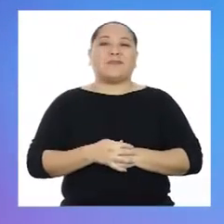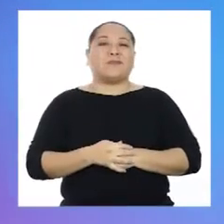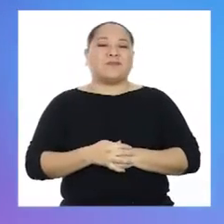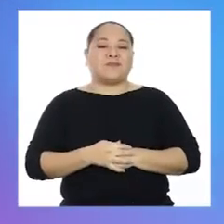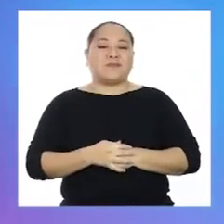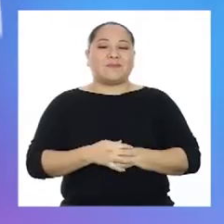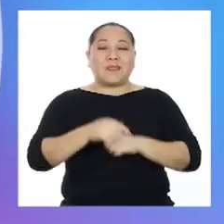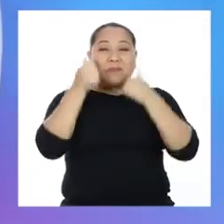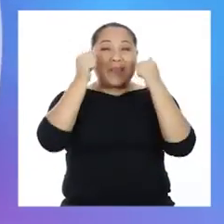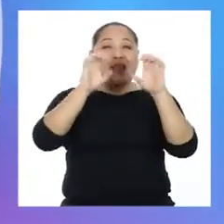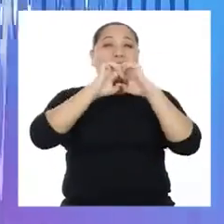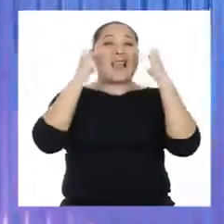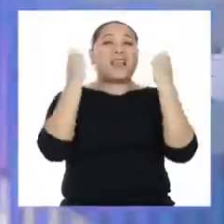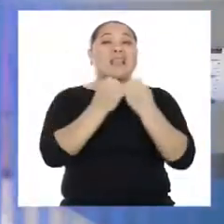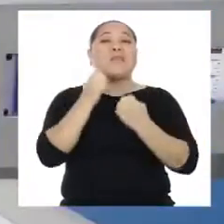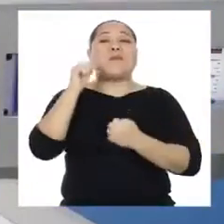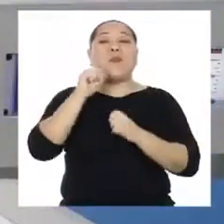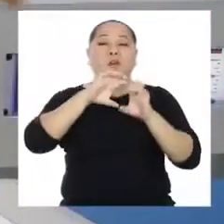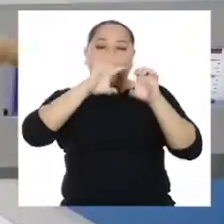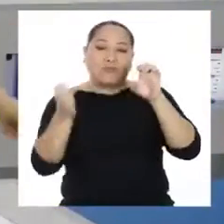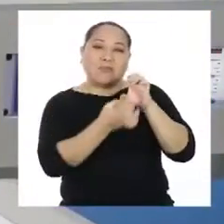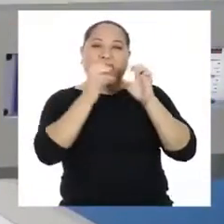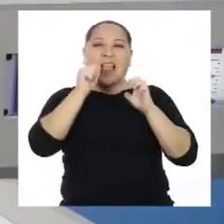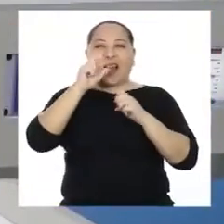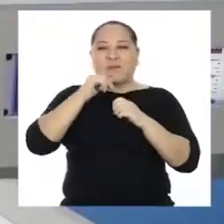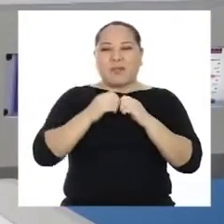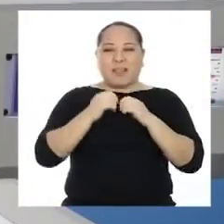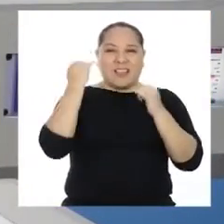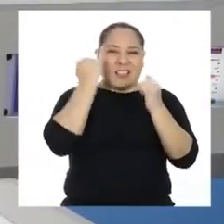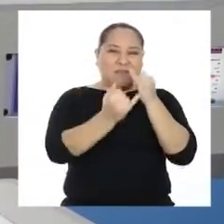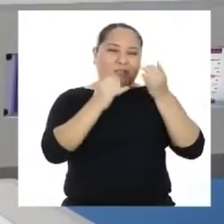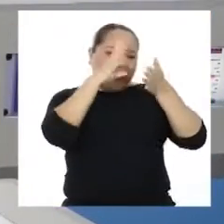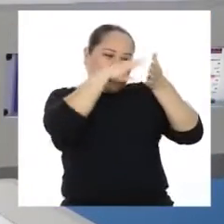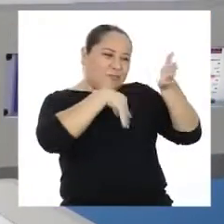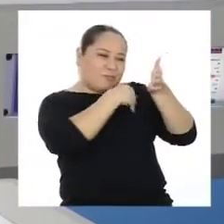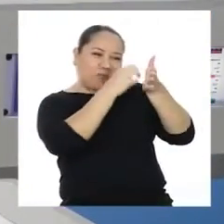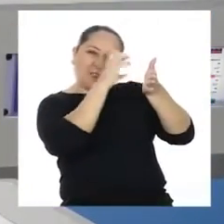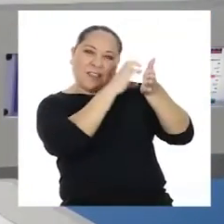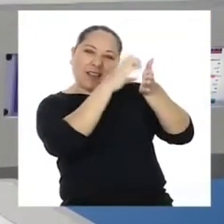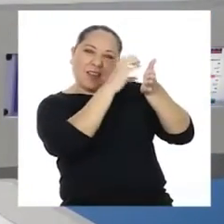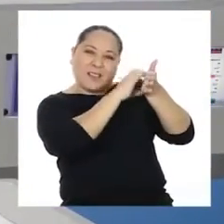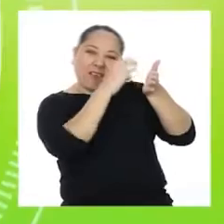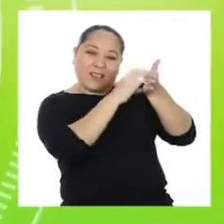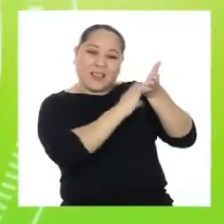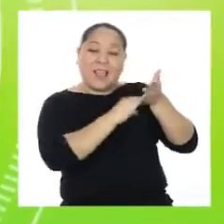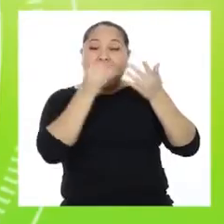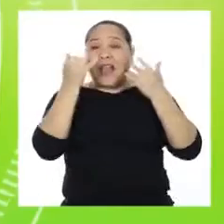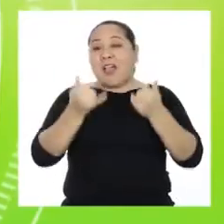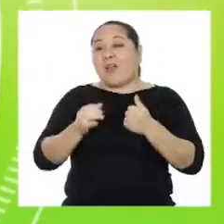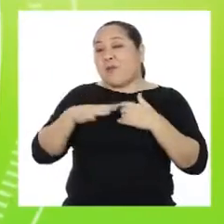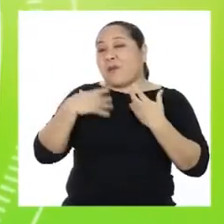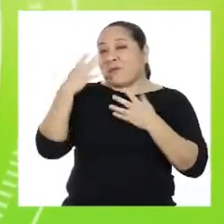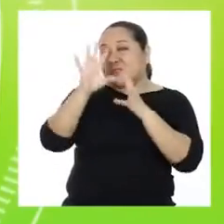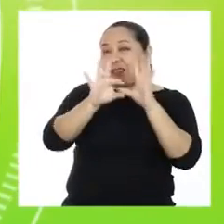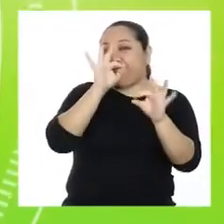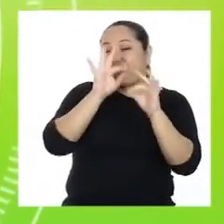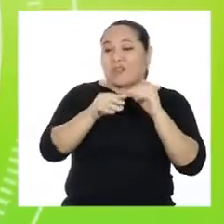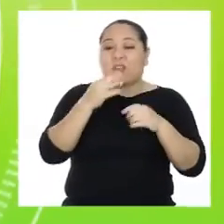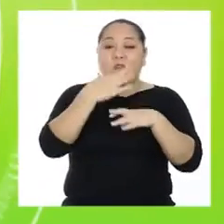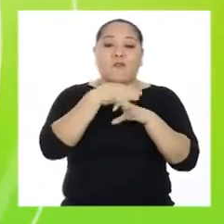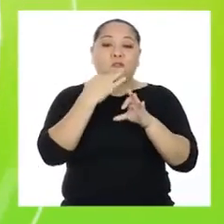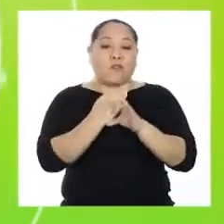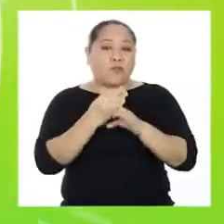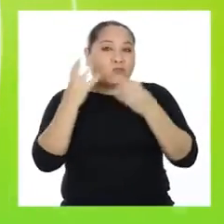40. ¡Bien, equipo armadillo! ¡Han completado el pictograma! Y ahora podemos